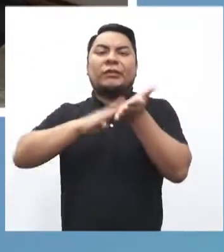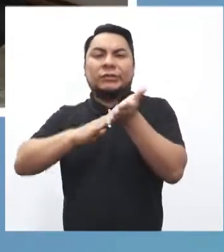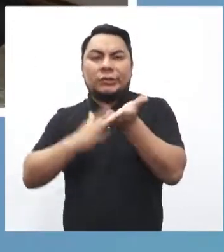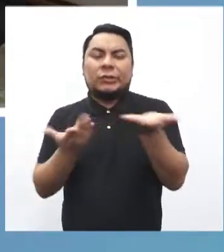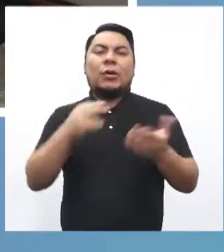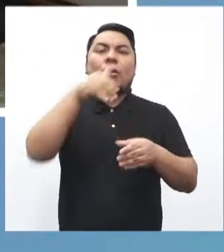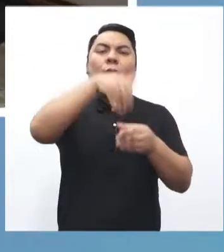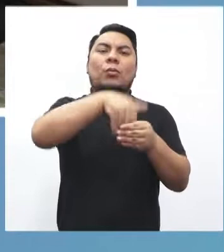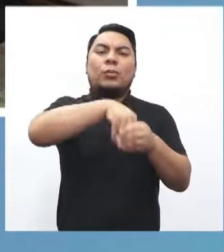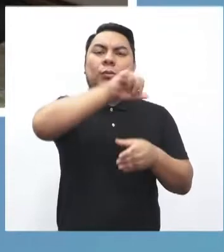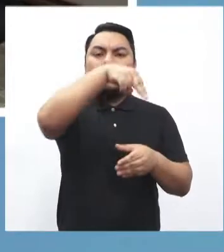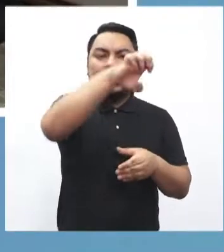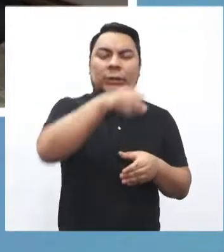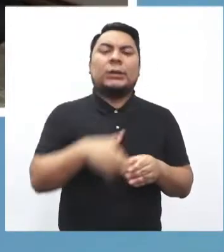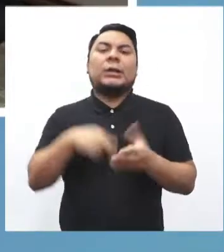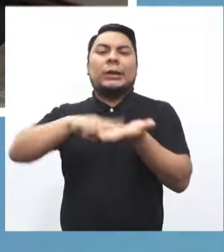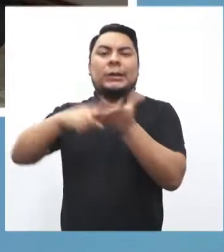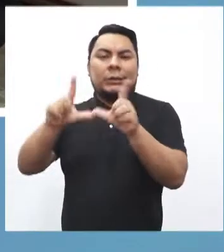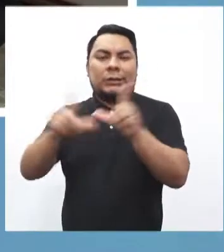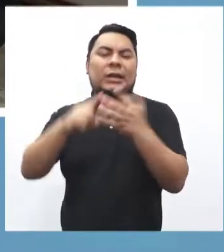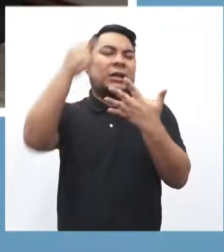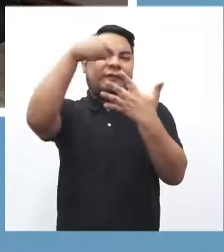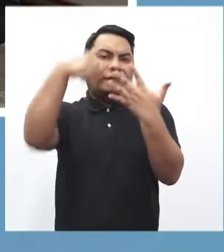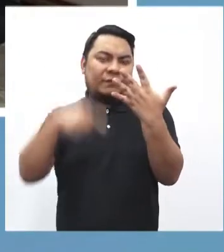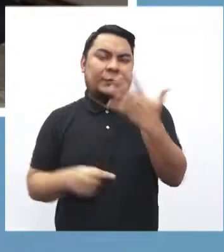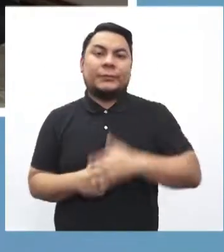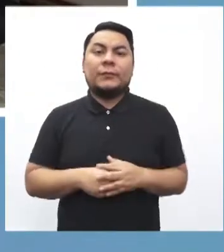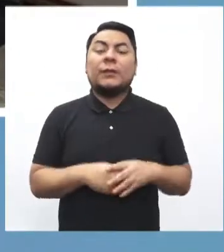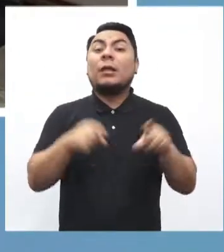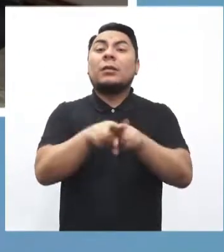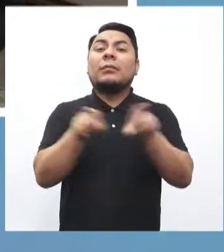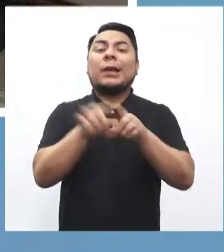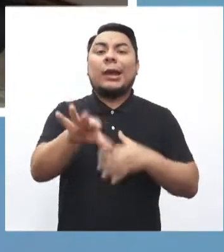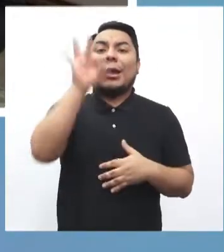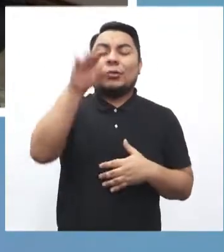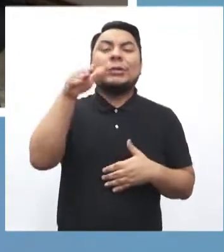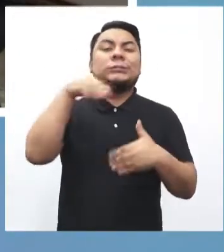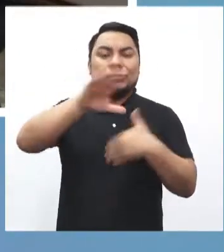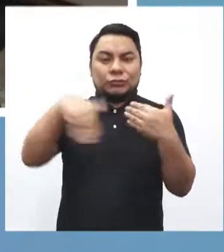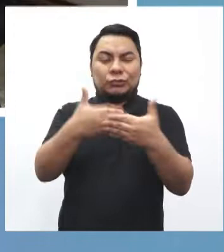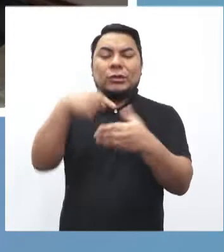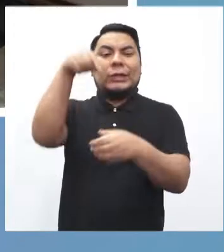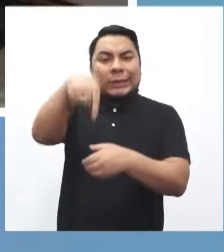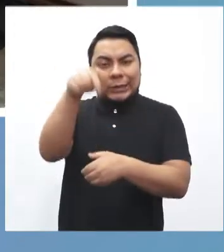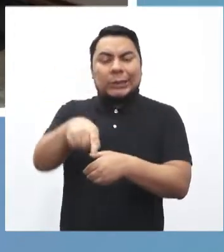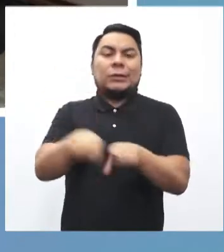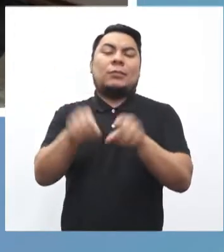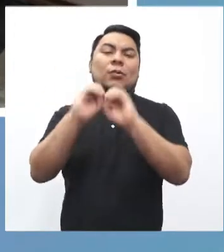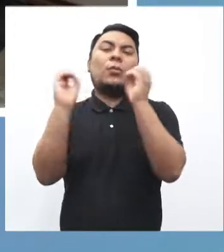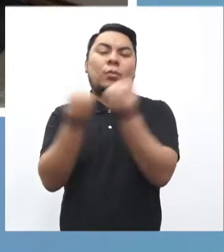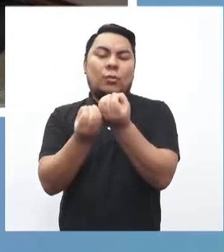Pueblo, Jurado Nacional de Elecciones, RENIEC, entre otros. También encontramos dentro de estos sujetos obligados a los